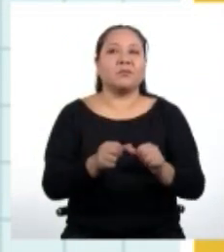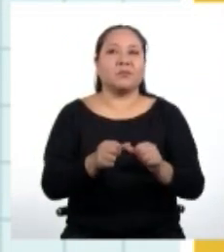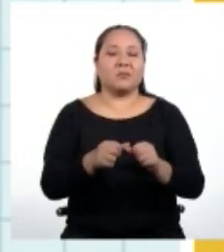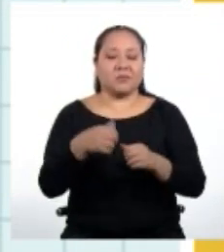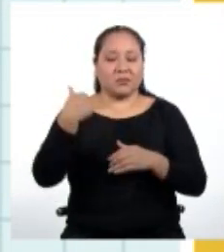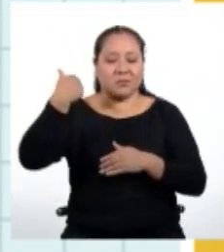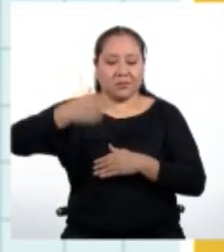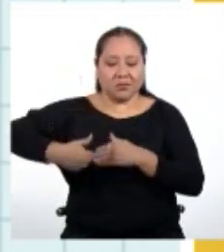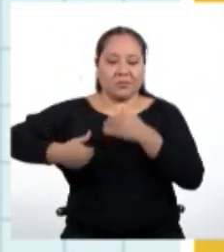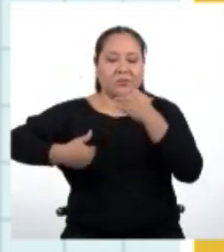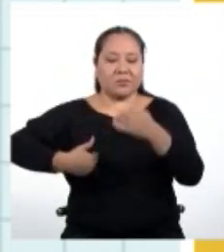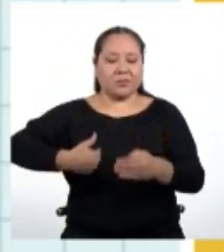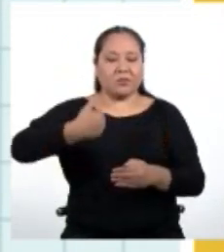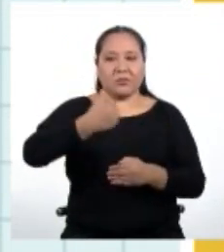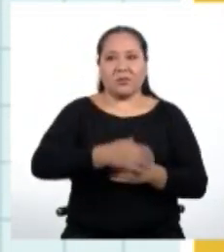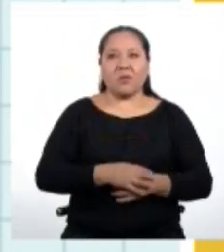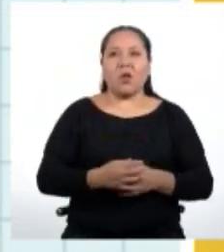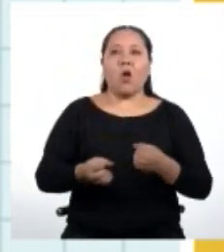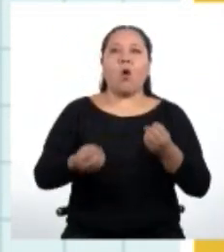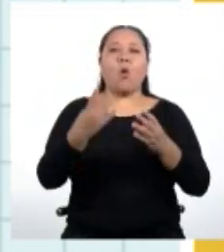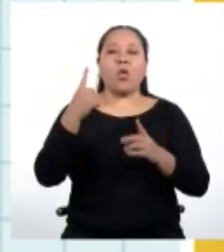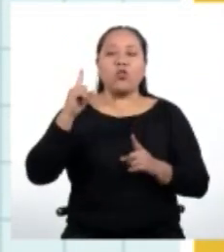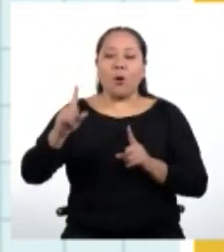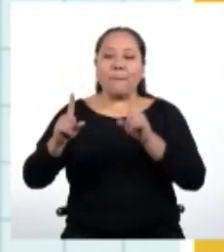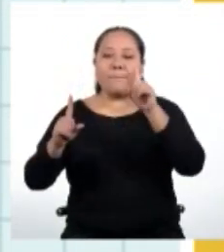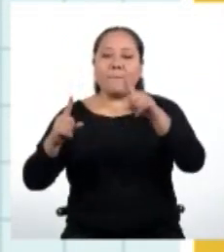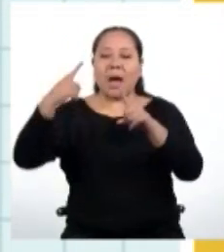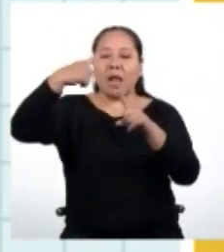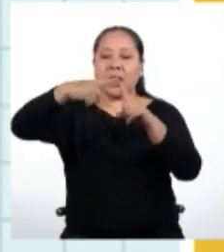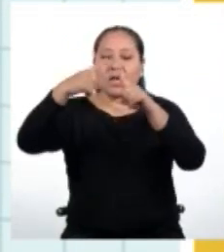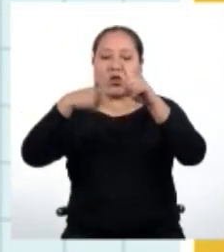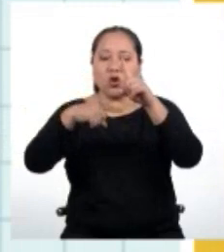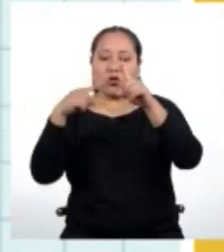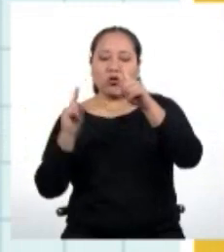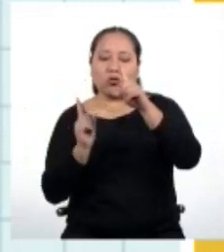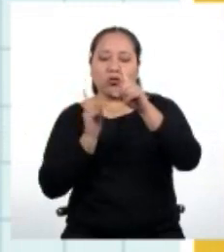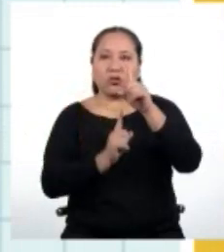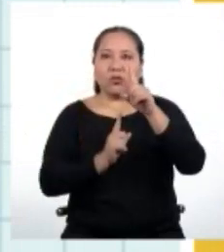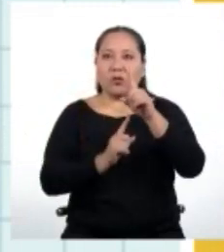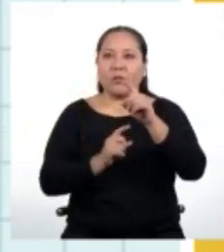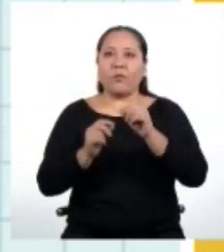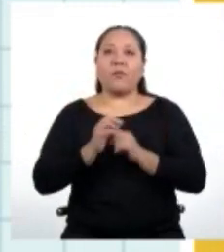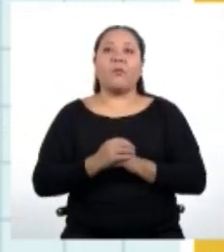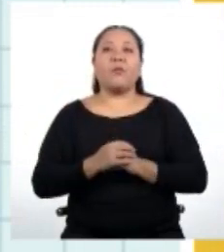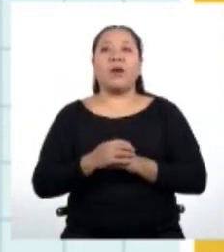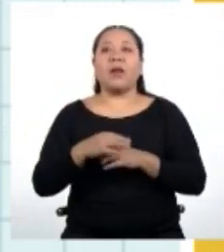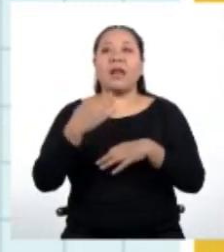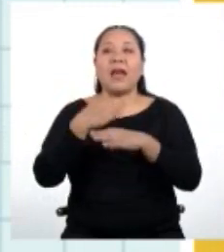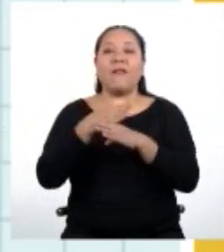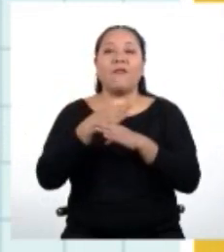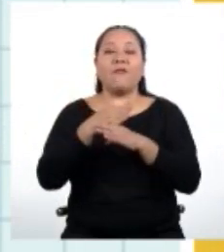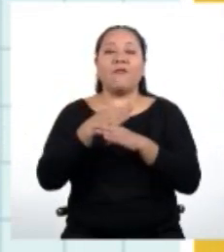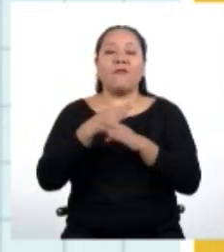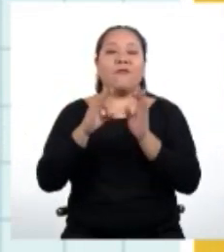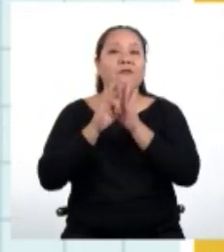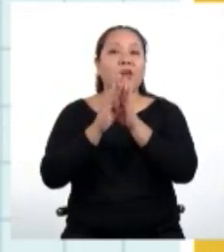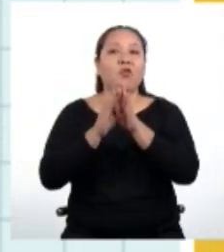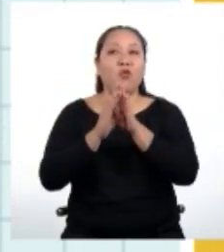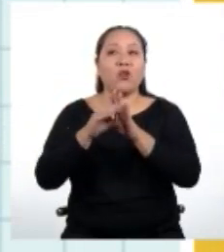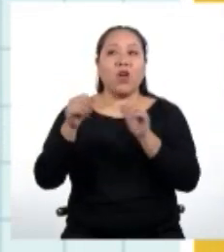figuras. ¿Cuántos palitos se necesitan para formar la figura número 15? Y también, ¿cuántos